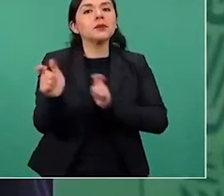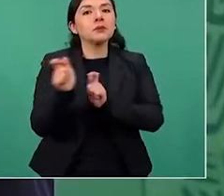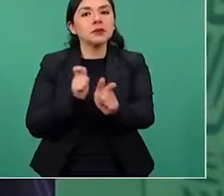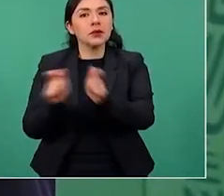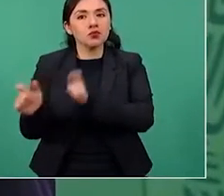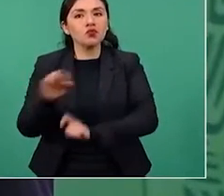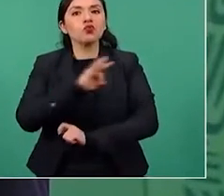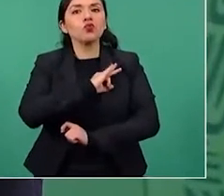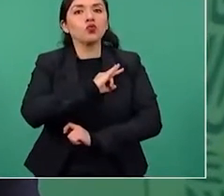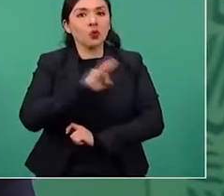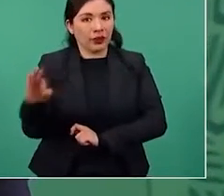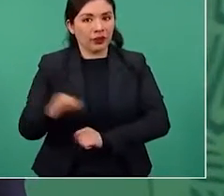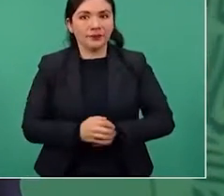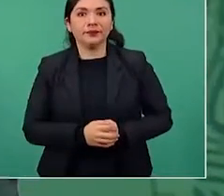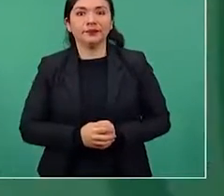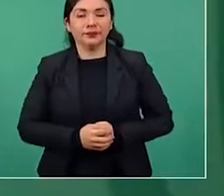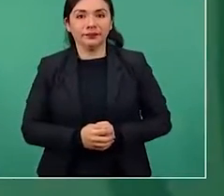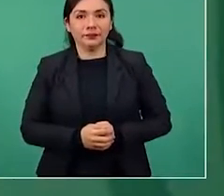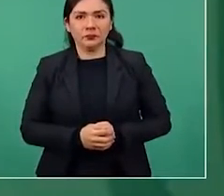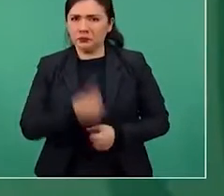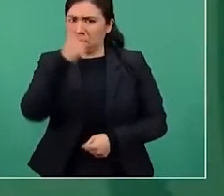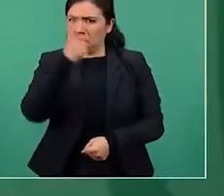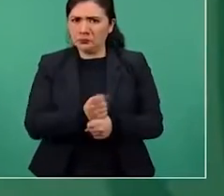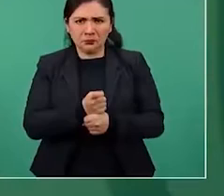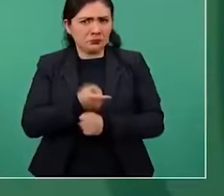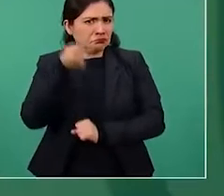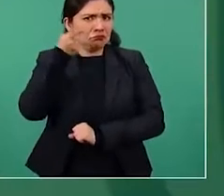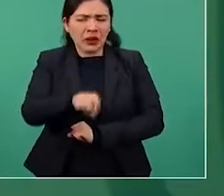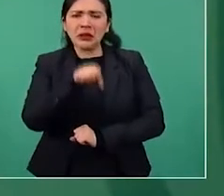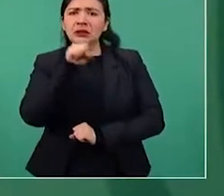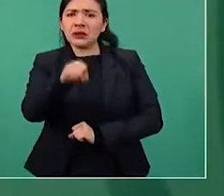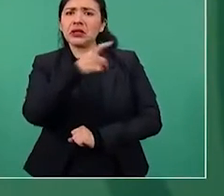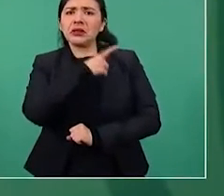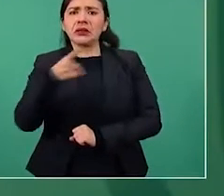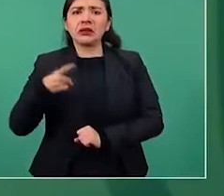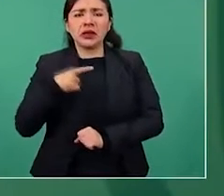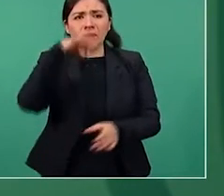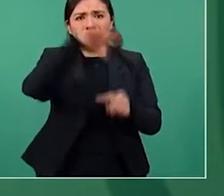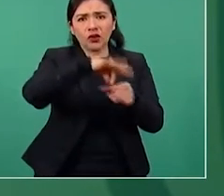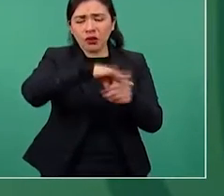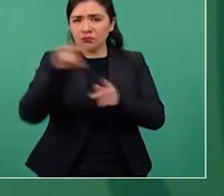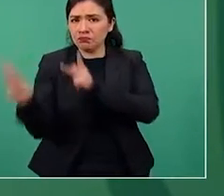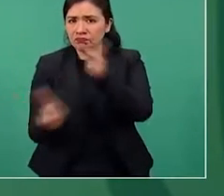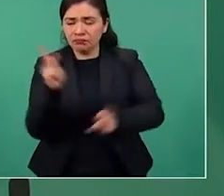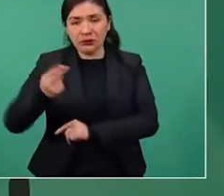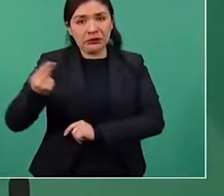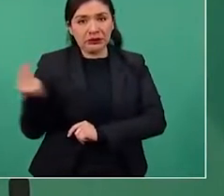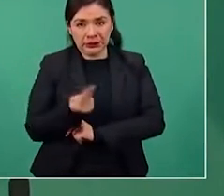O sea, primero tiene que hacer la consulta. Segundo,